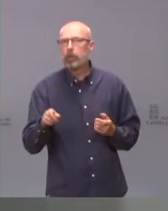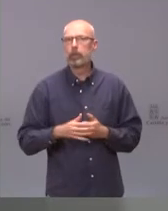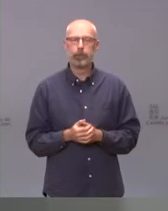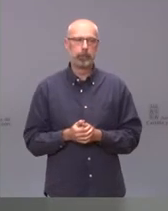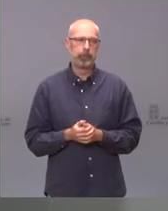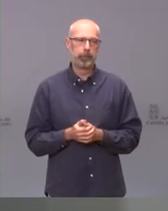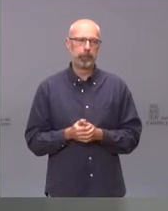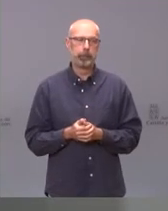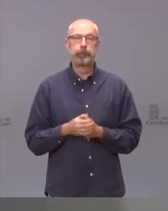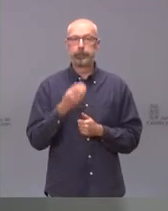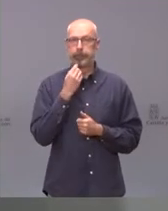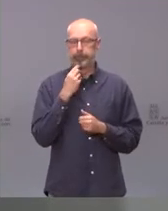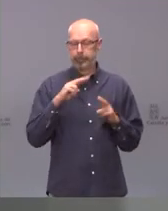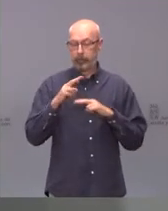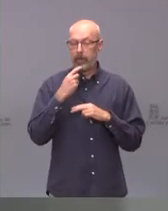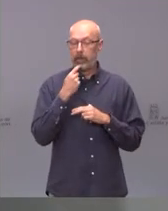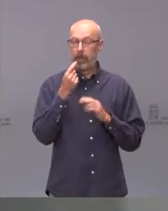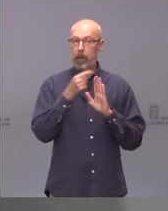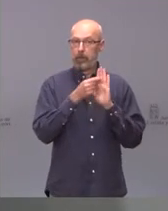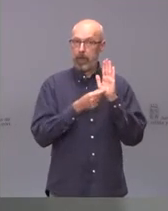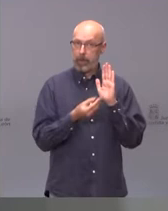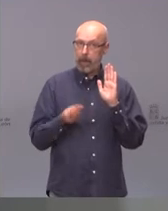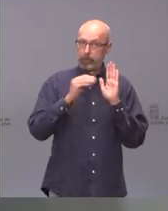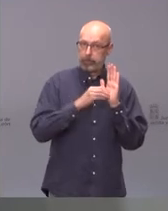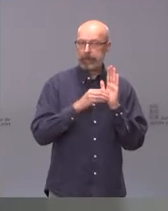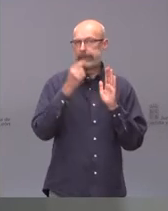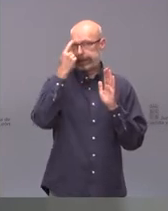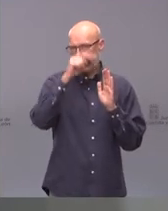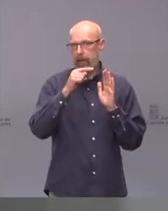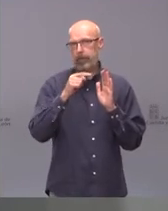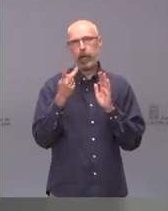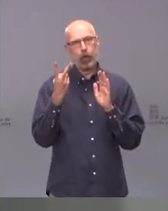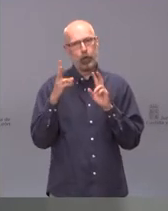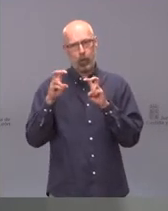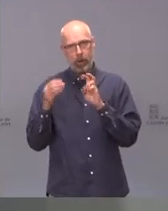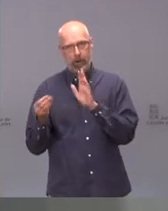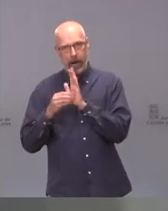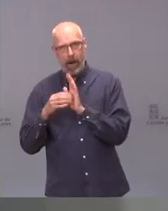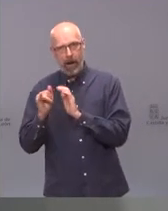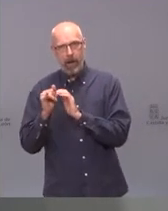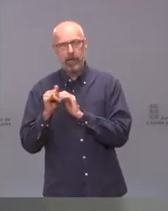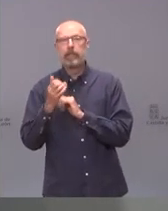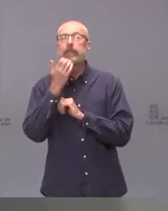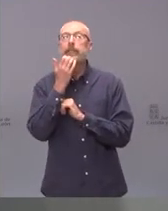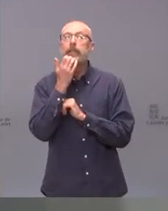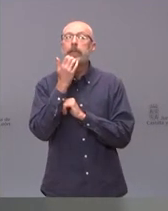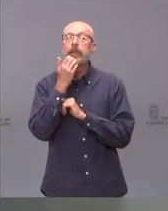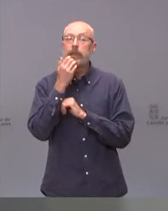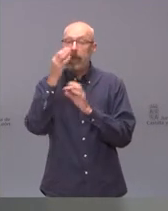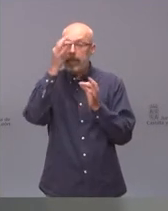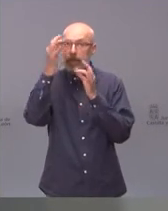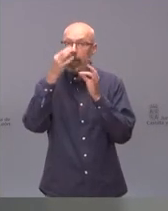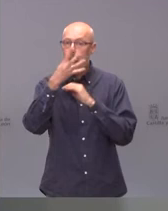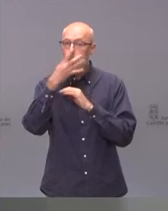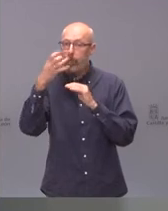a las medidas adicionales, saben ustedes que hay otras medidas adicionales en el caso de que las incidencias superen los 400,